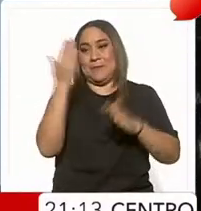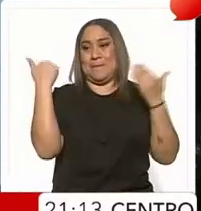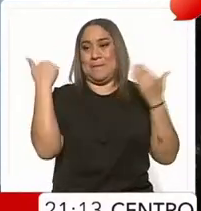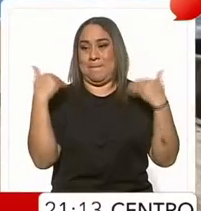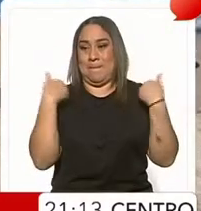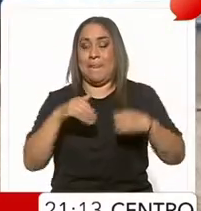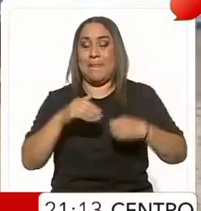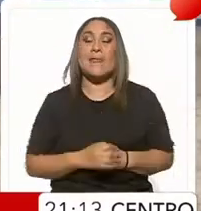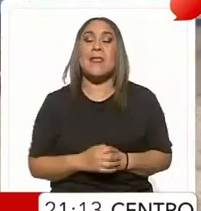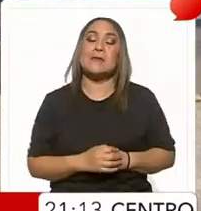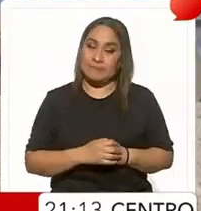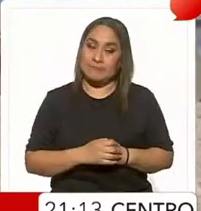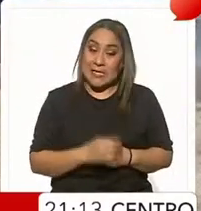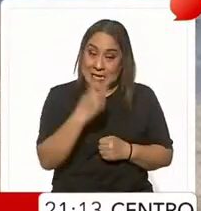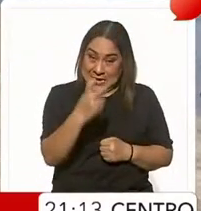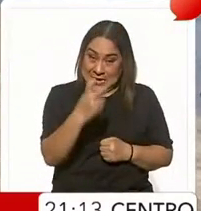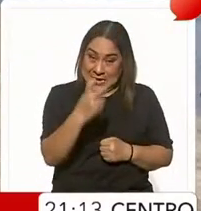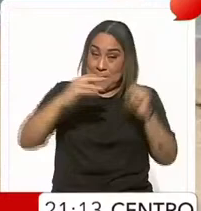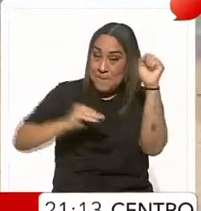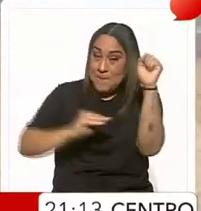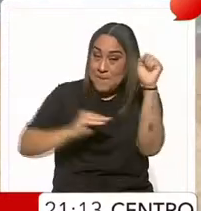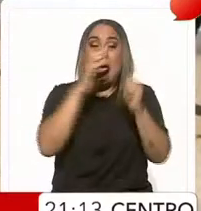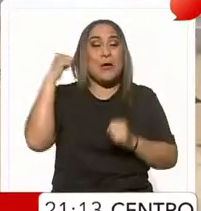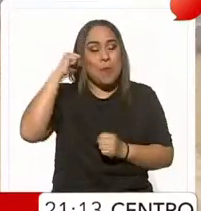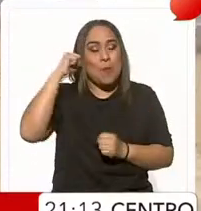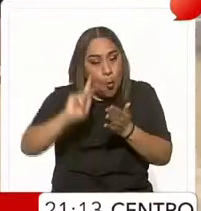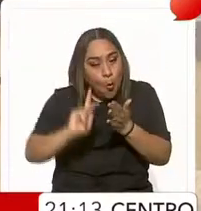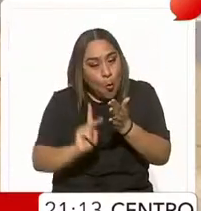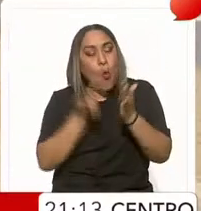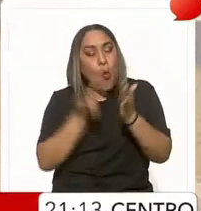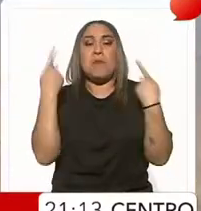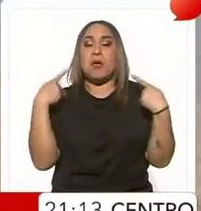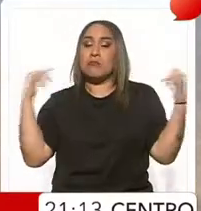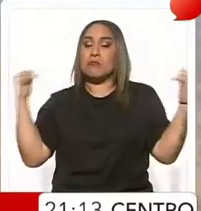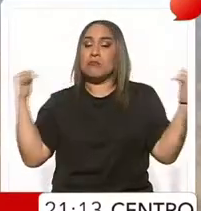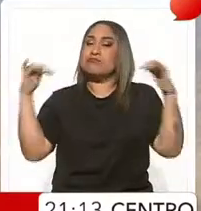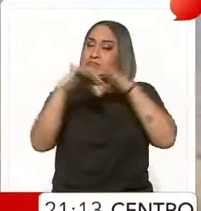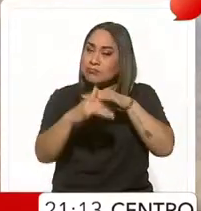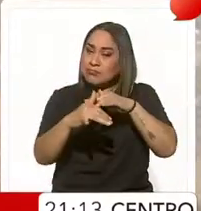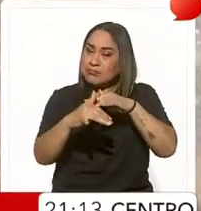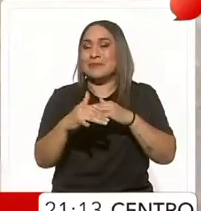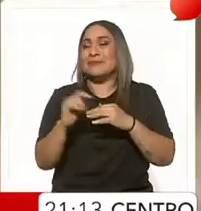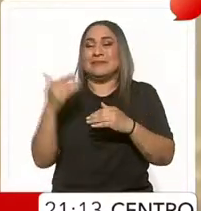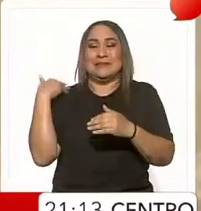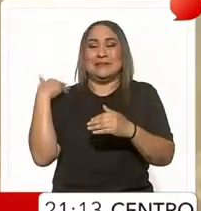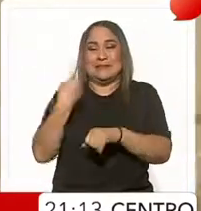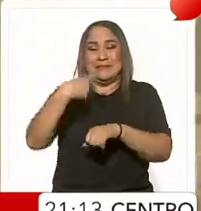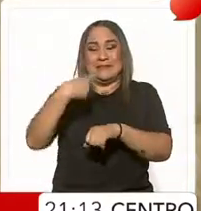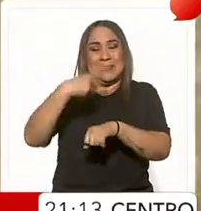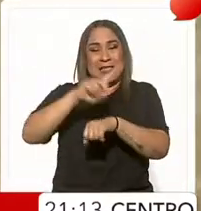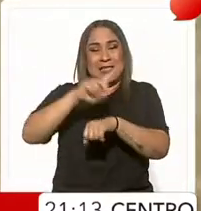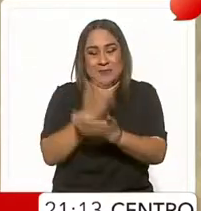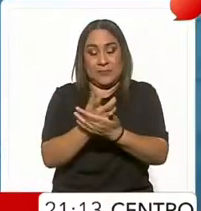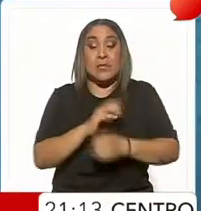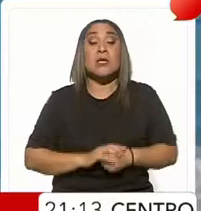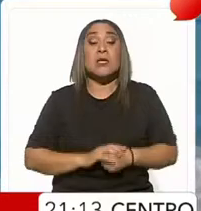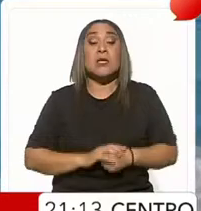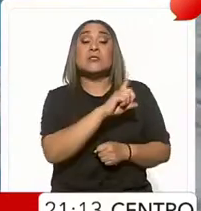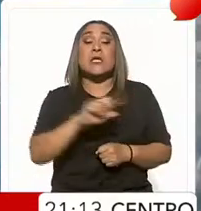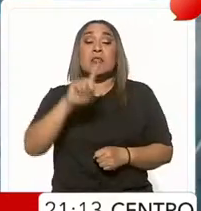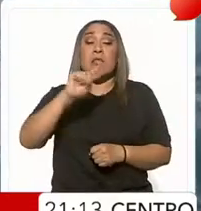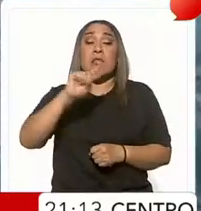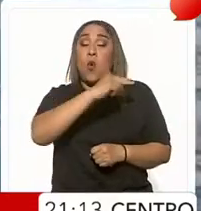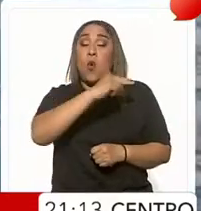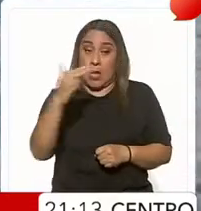Y sí, estas playas de Acapulco volvieron a lucir concurridas en estos días de azueto. Más de 170 hoteles en